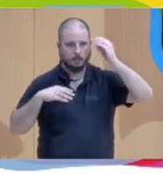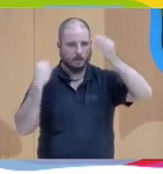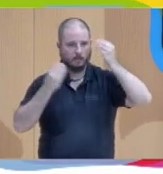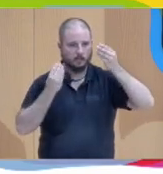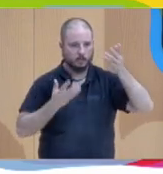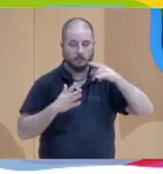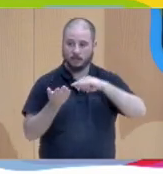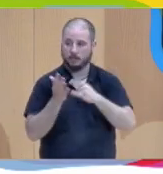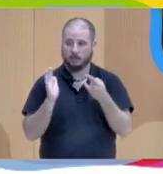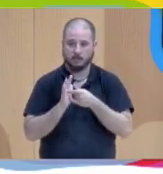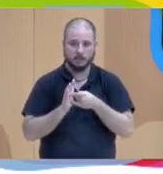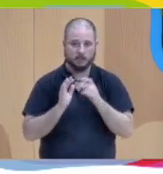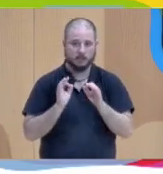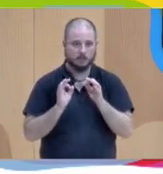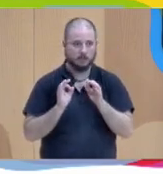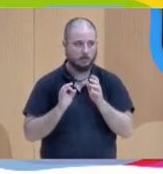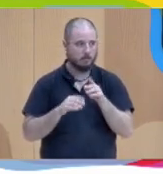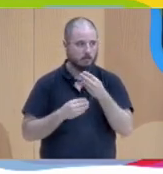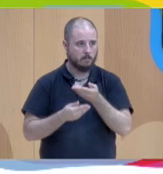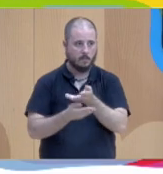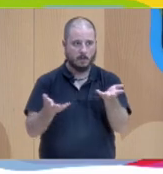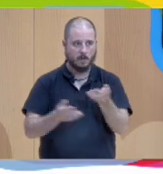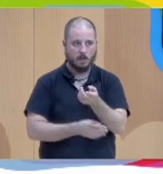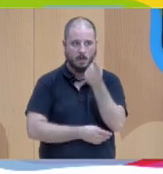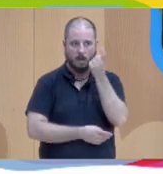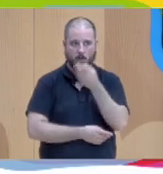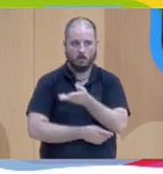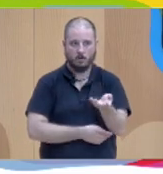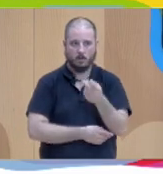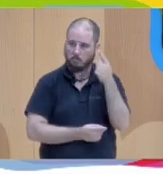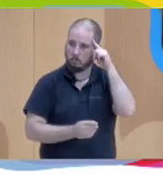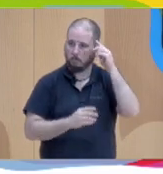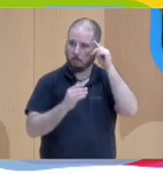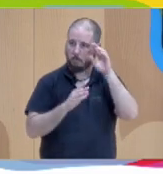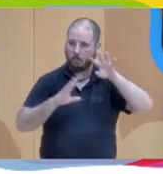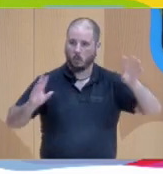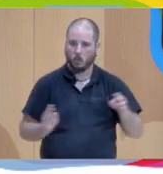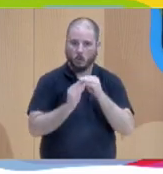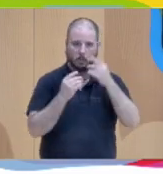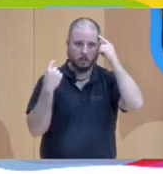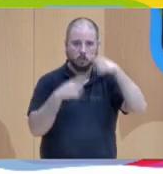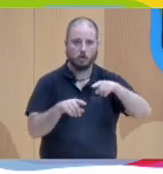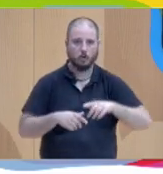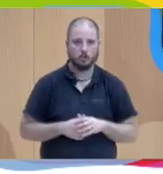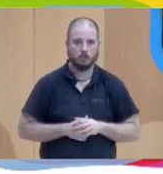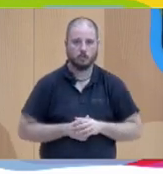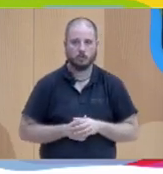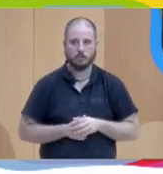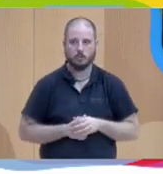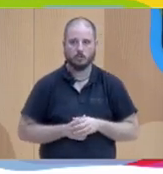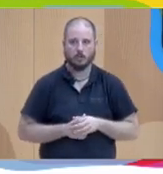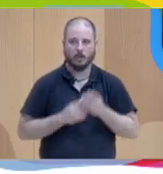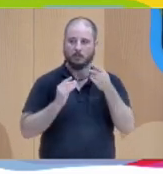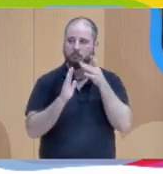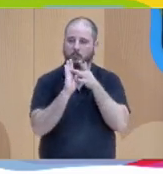metodología sí que hace que sea el propio alumnado quien llegue a sus propias conclusiones quien elabore incluso definiciones